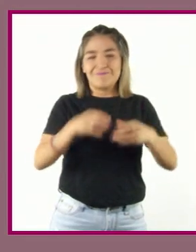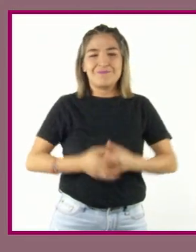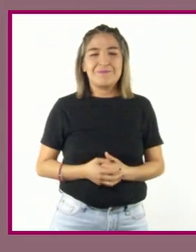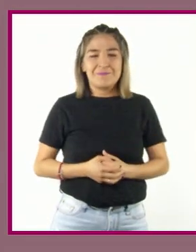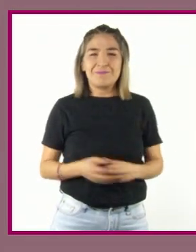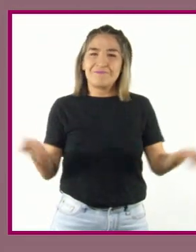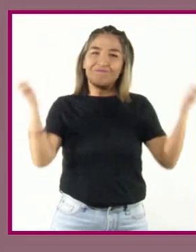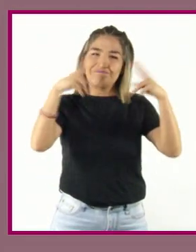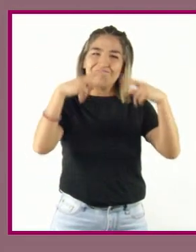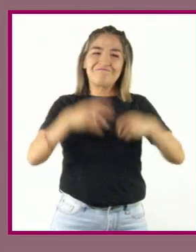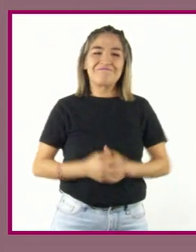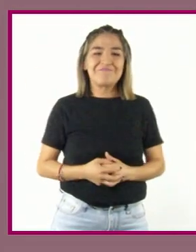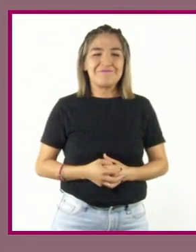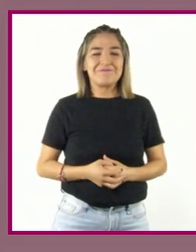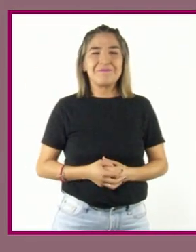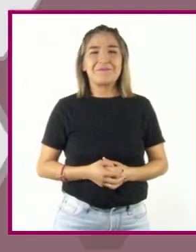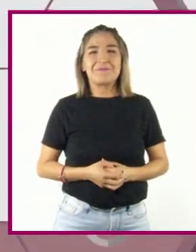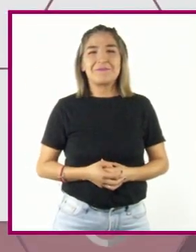¡Nos vemos en el camino!